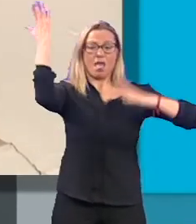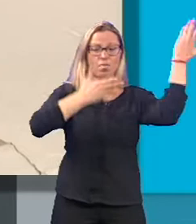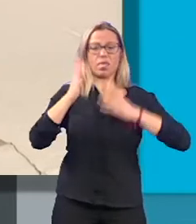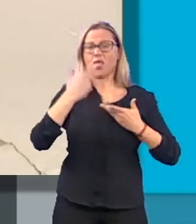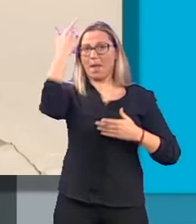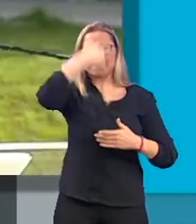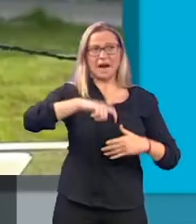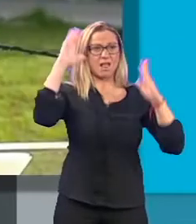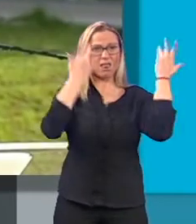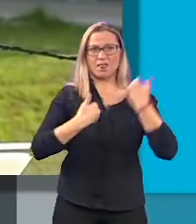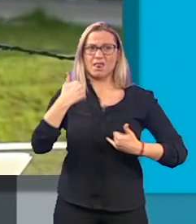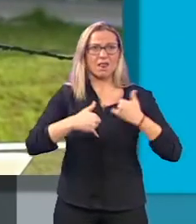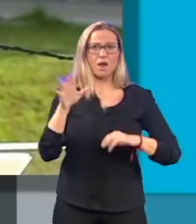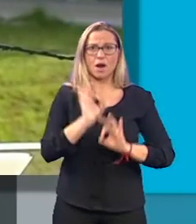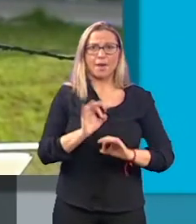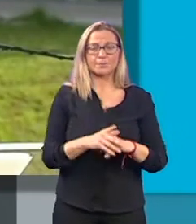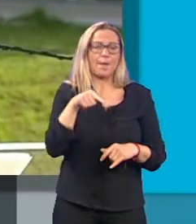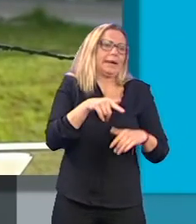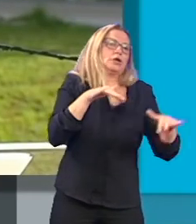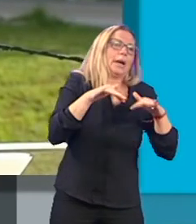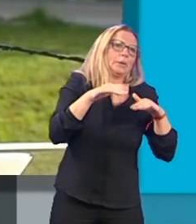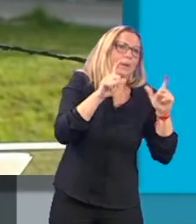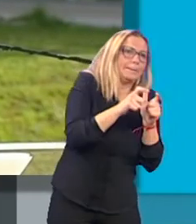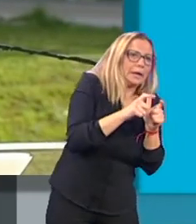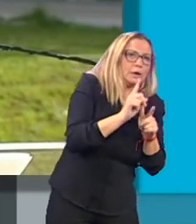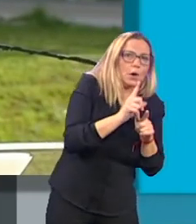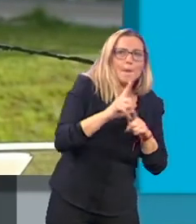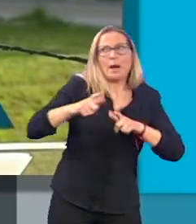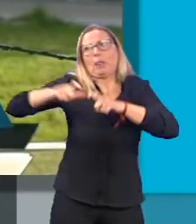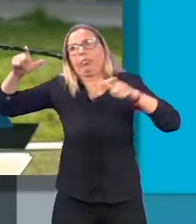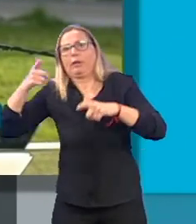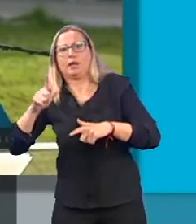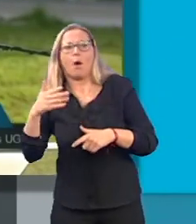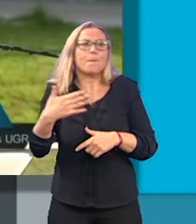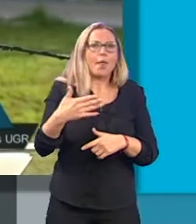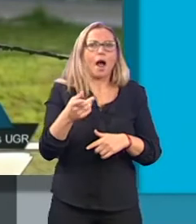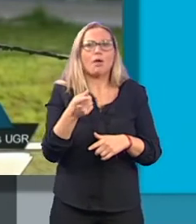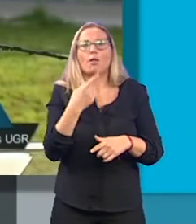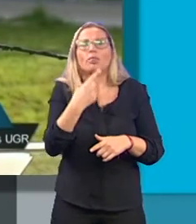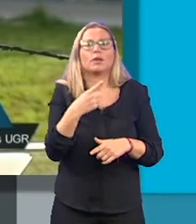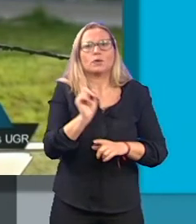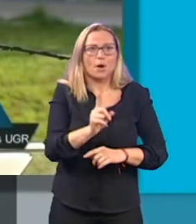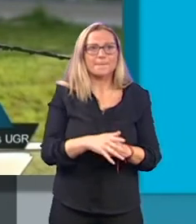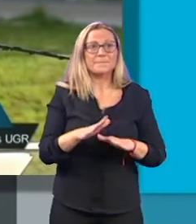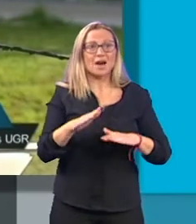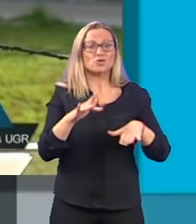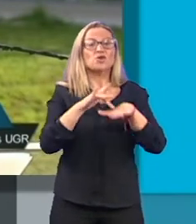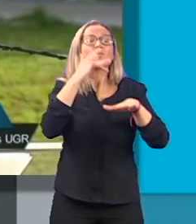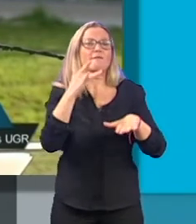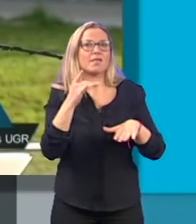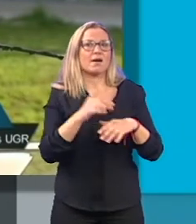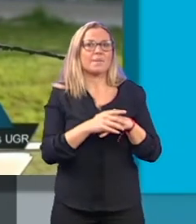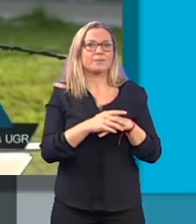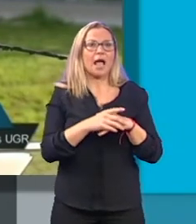estos terremotos no es que sean pequeños, tampoco son grandes, ni se les puede llamar moderados, pero debido a que son superficiales,